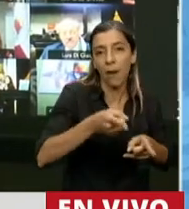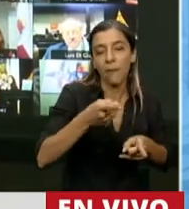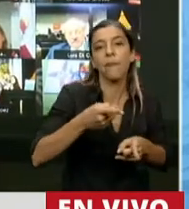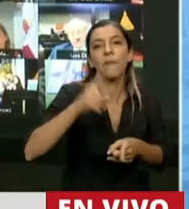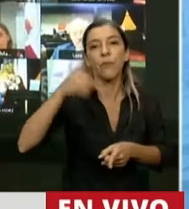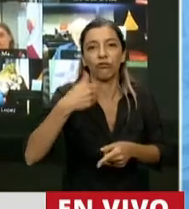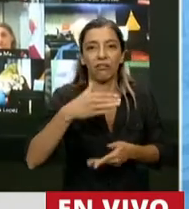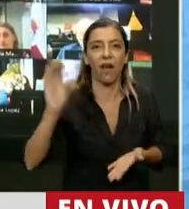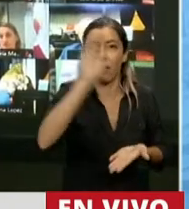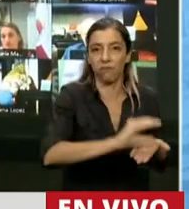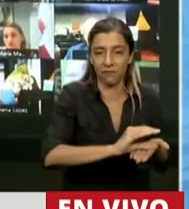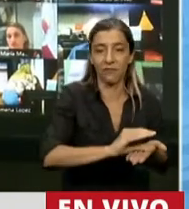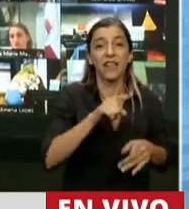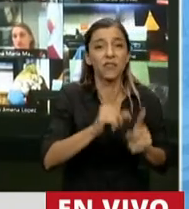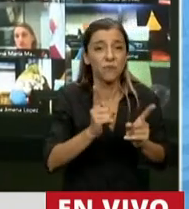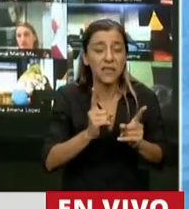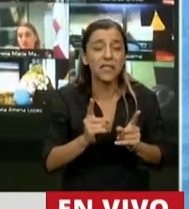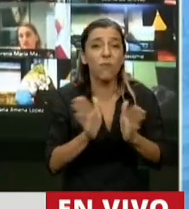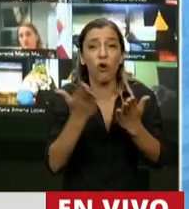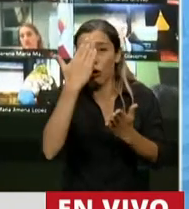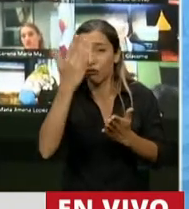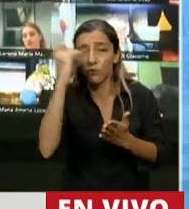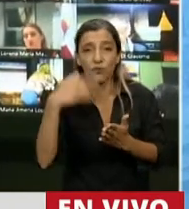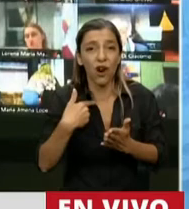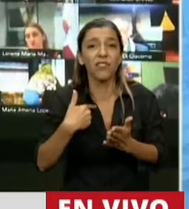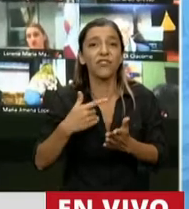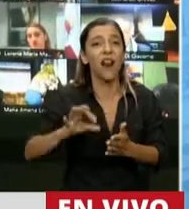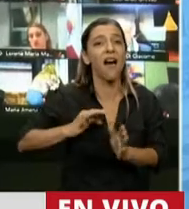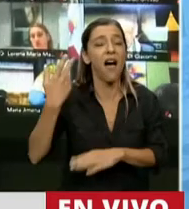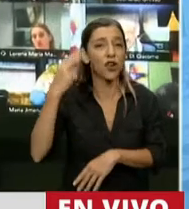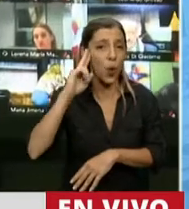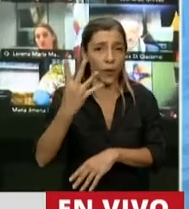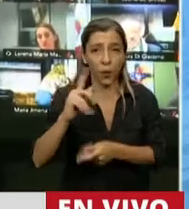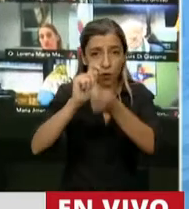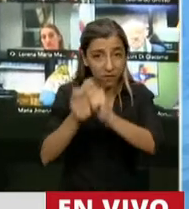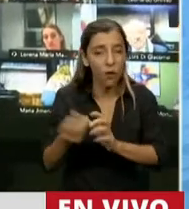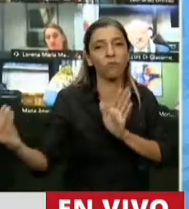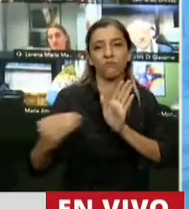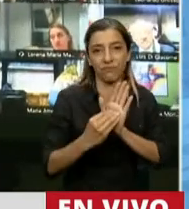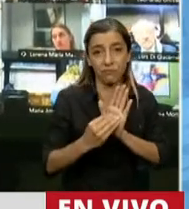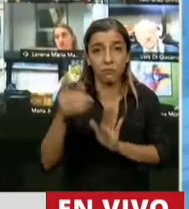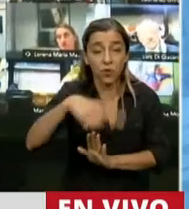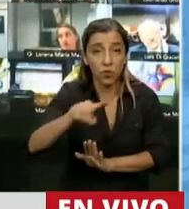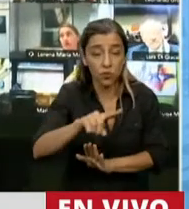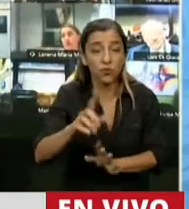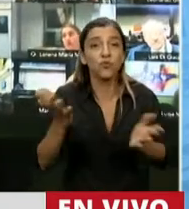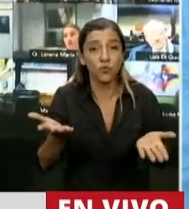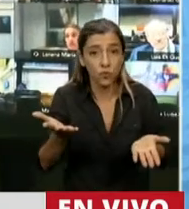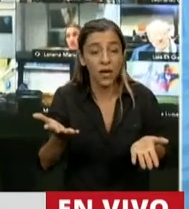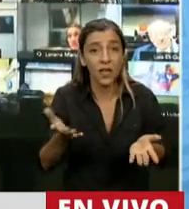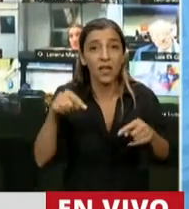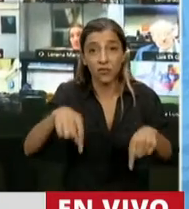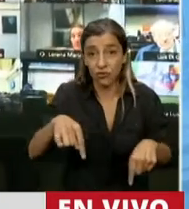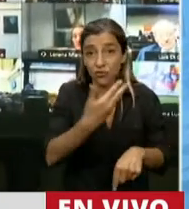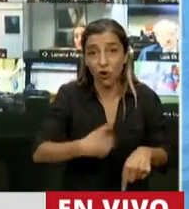la Reforma Constitucional del 94, que tuvo especialmente en cuenta algo que hicieron ustedes, el actual